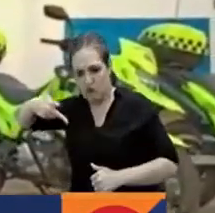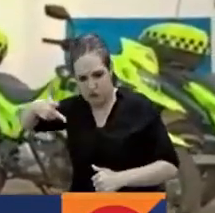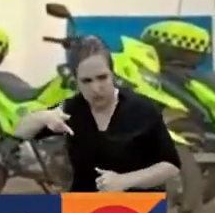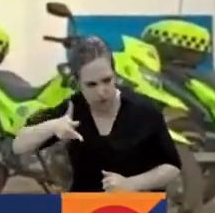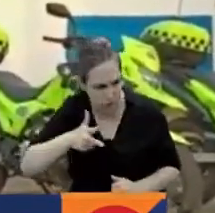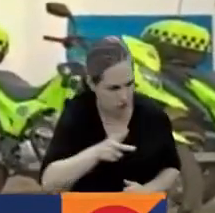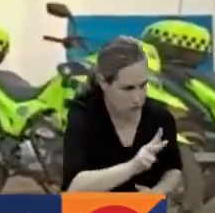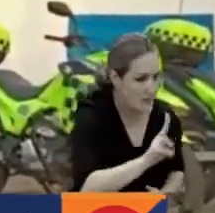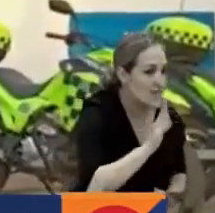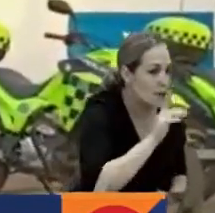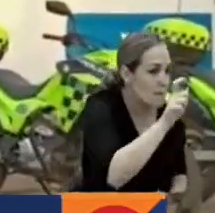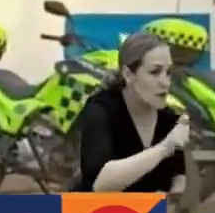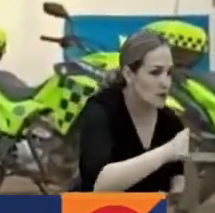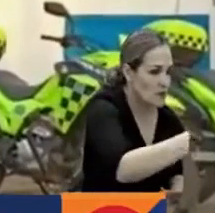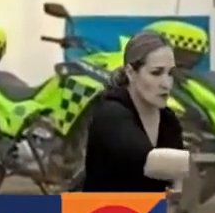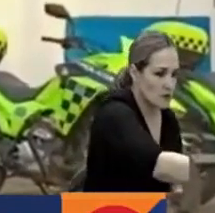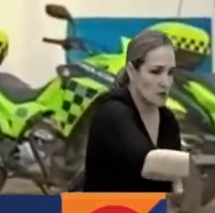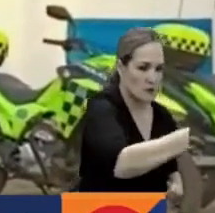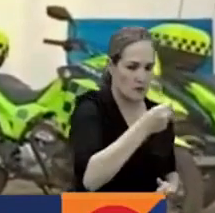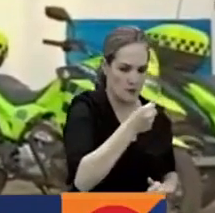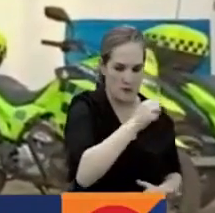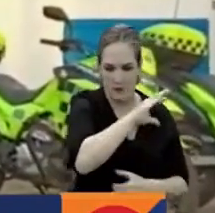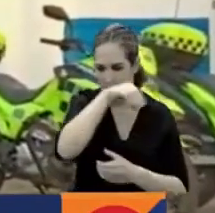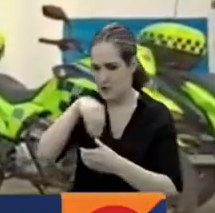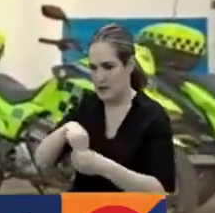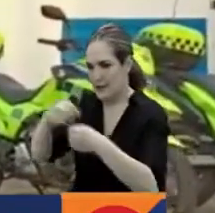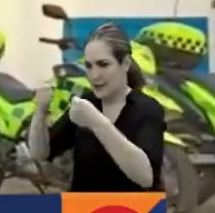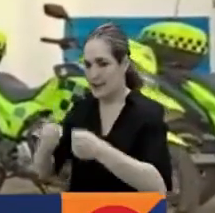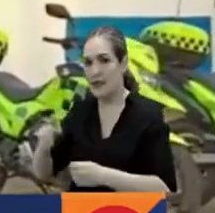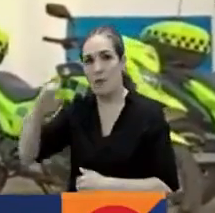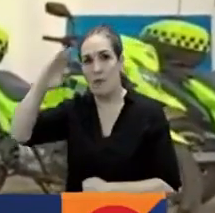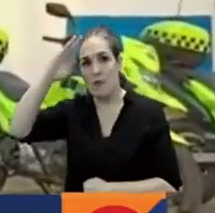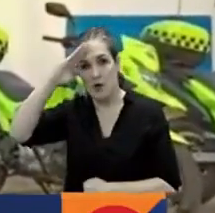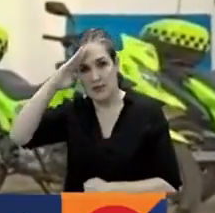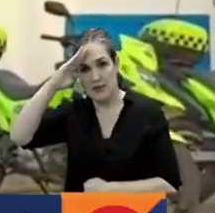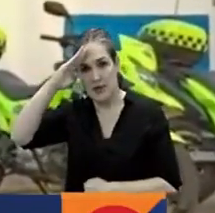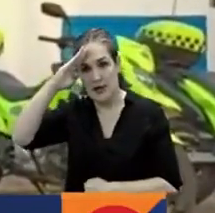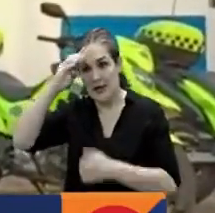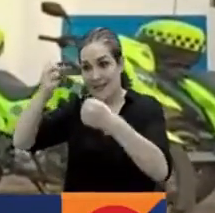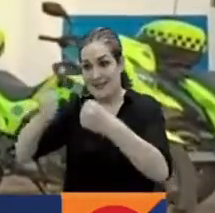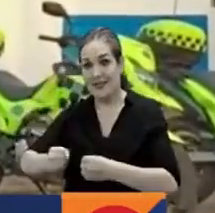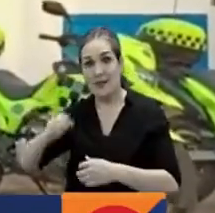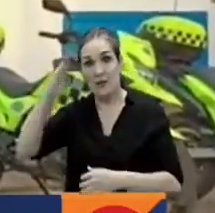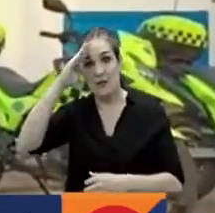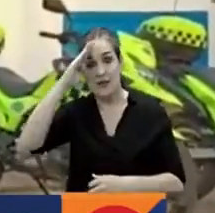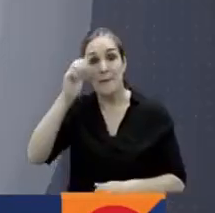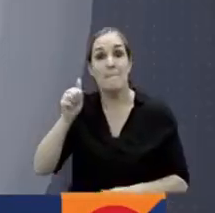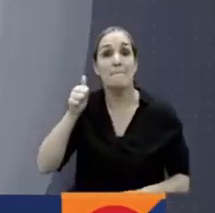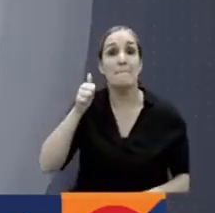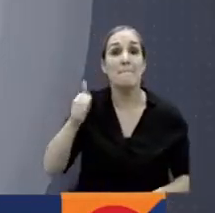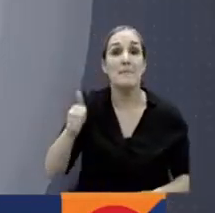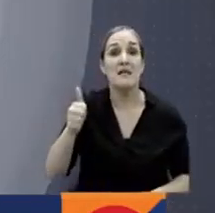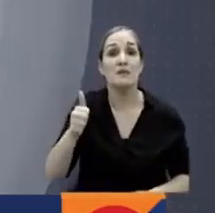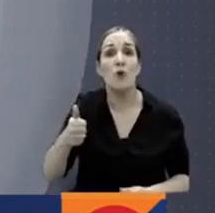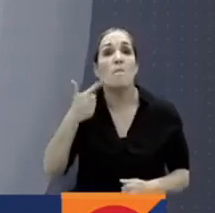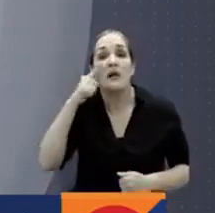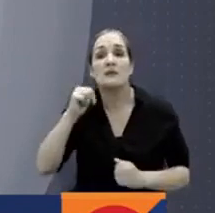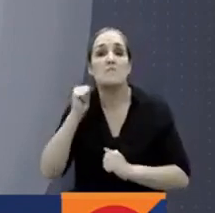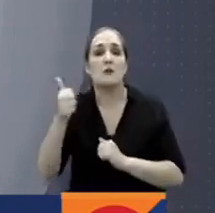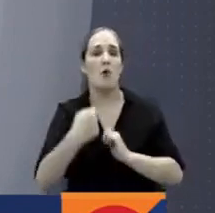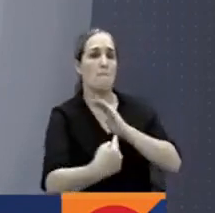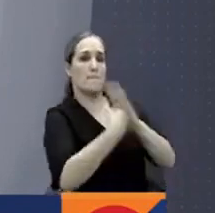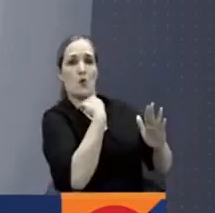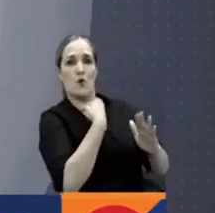identifica a la persona y es conducida a la estación de policía. Una vez en este traslado el ciudadano al parecer se autolesiona. Por esta